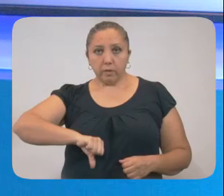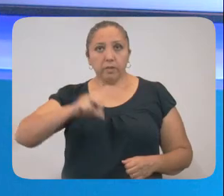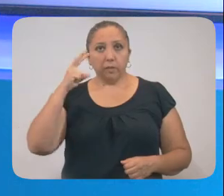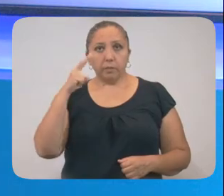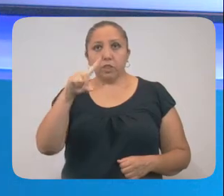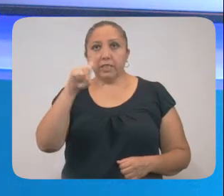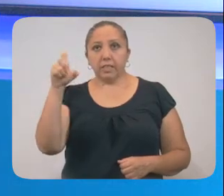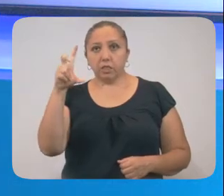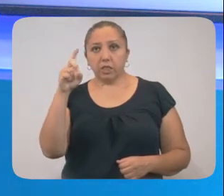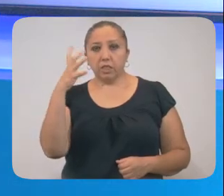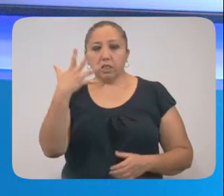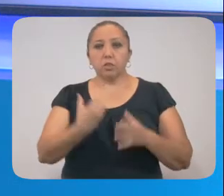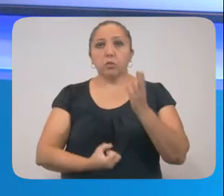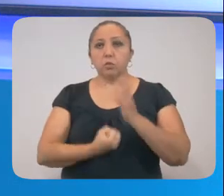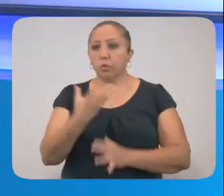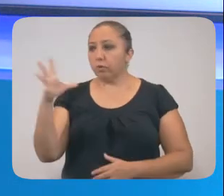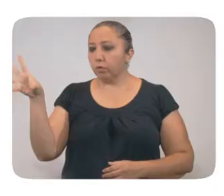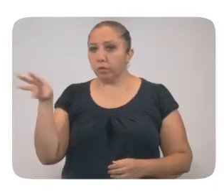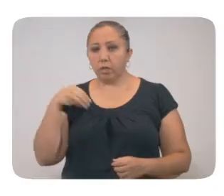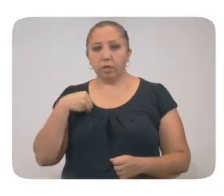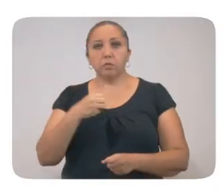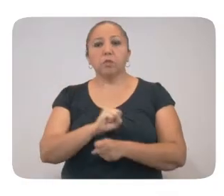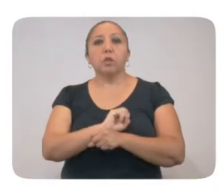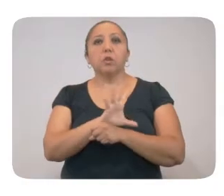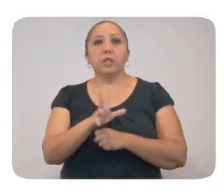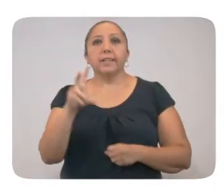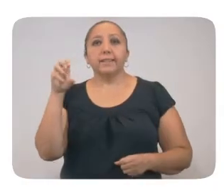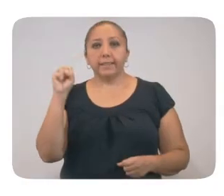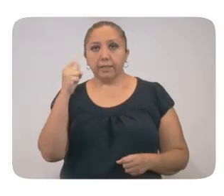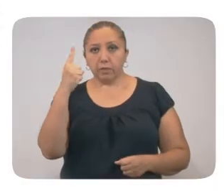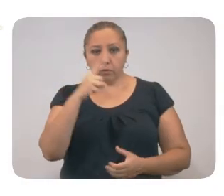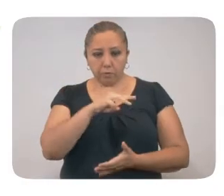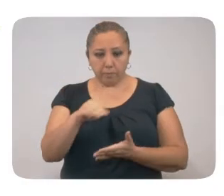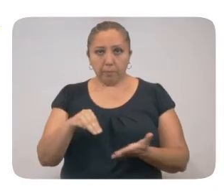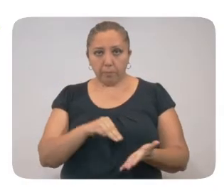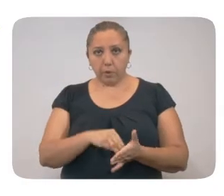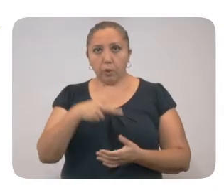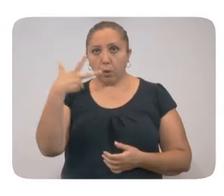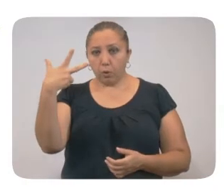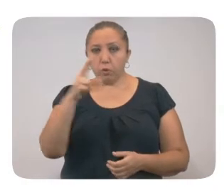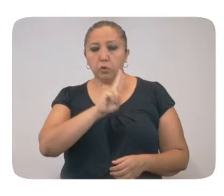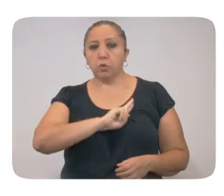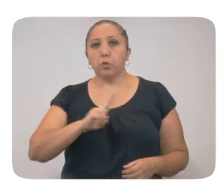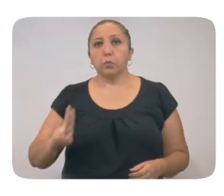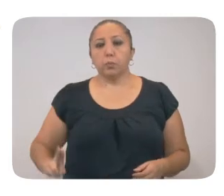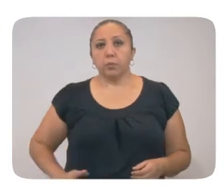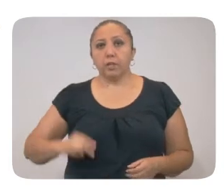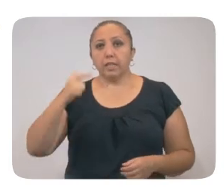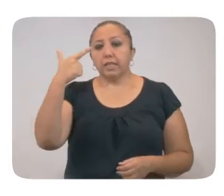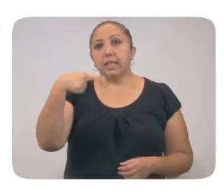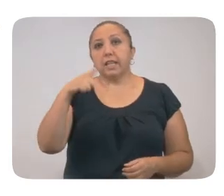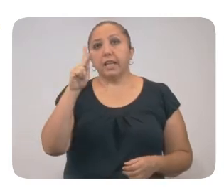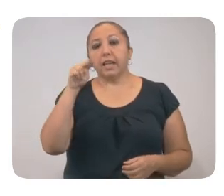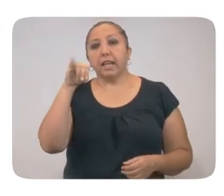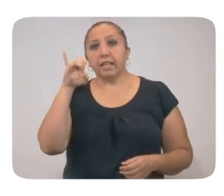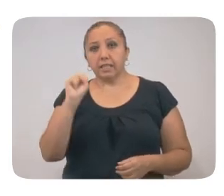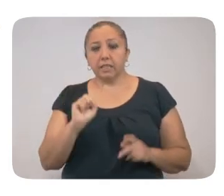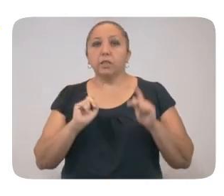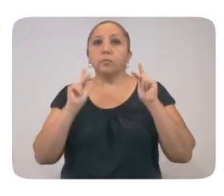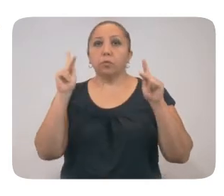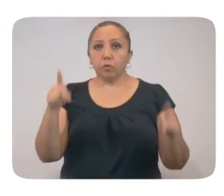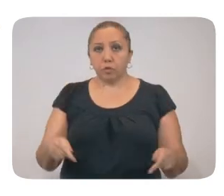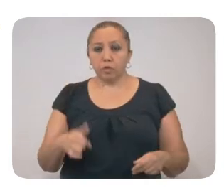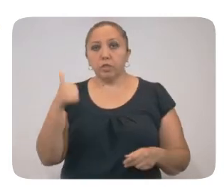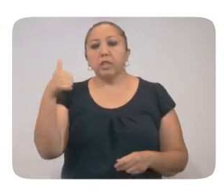detectaron 135 nuevos contagios de coronavirus. 61 en Mérida, 8 en Humán, 7 en Canacín y Progreso,